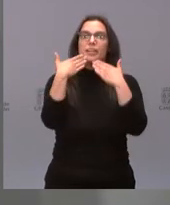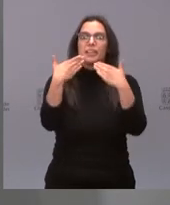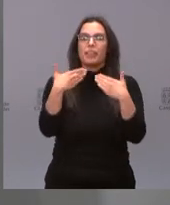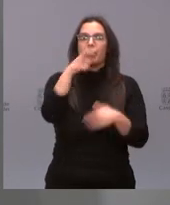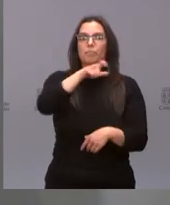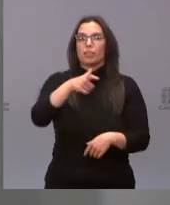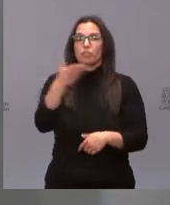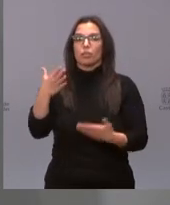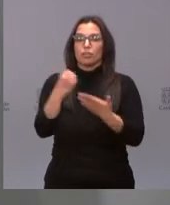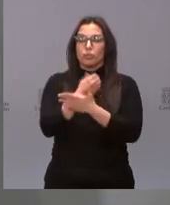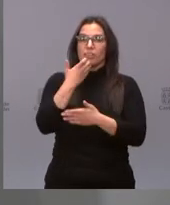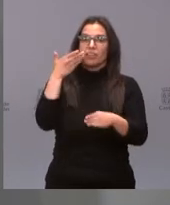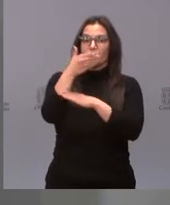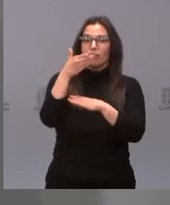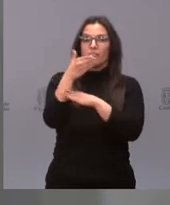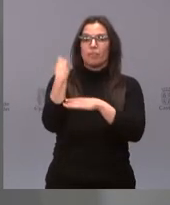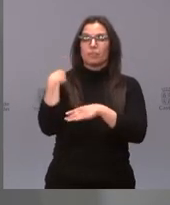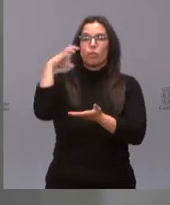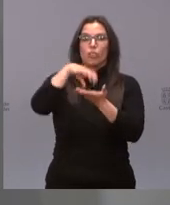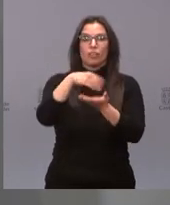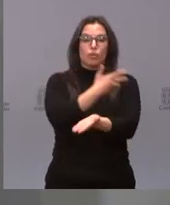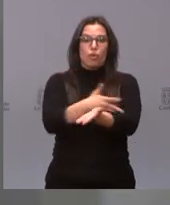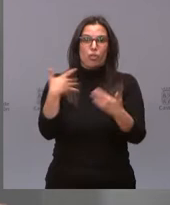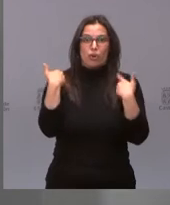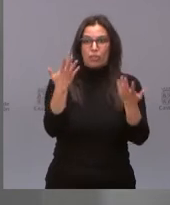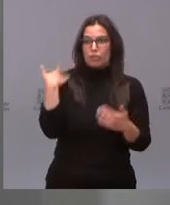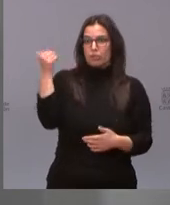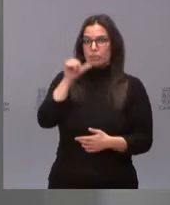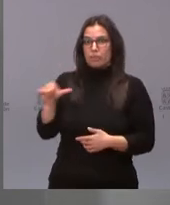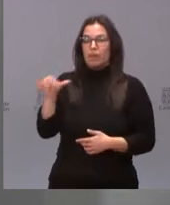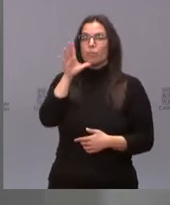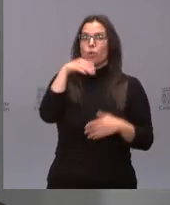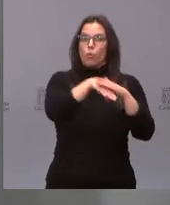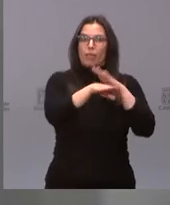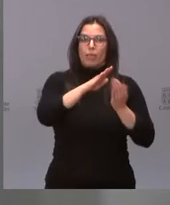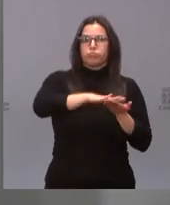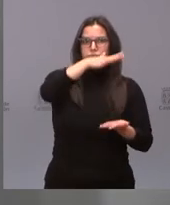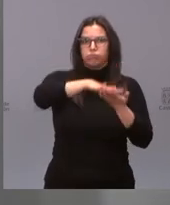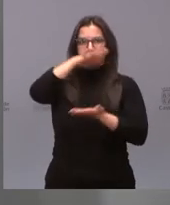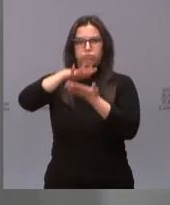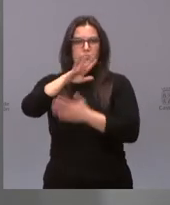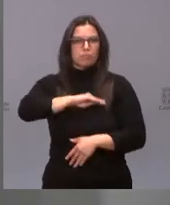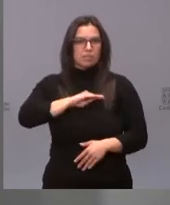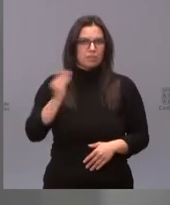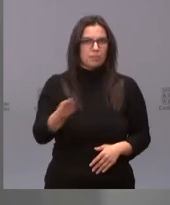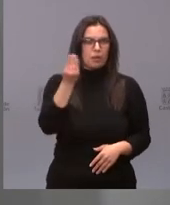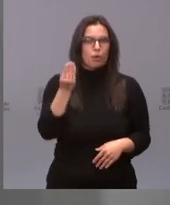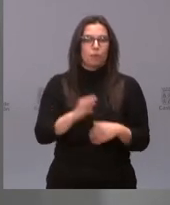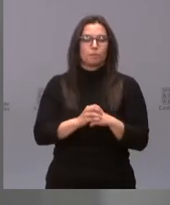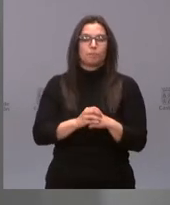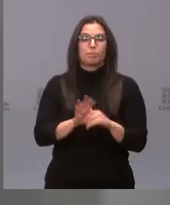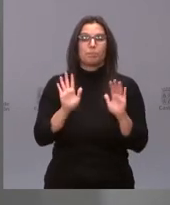ciudadanos que han acudido a los centros de donación en esta última semana. Los niveles de reserva han mejorado sustancialmente, pero